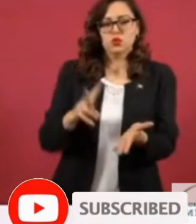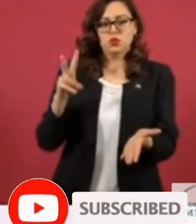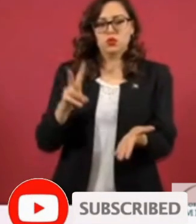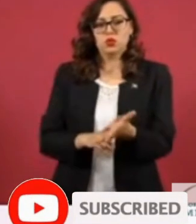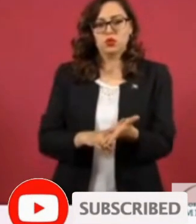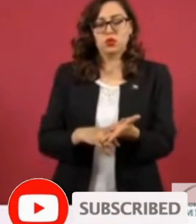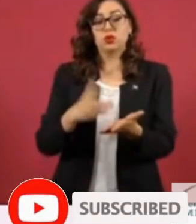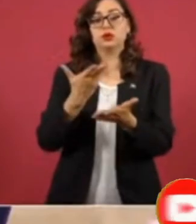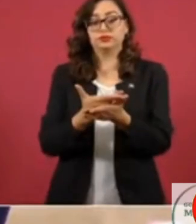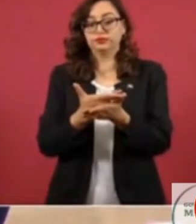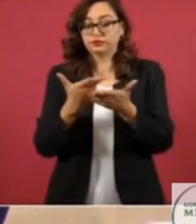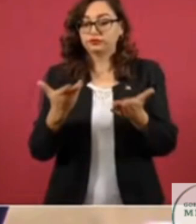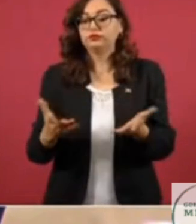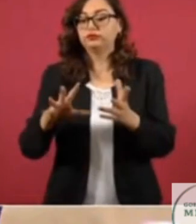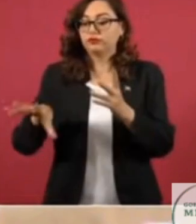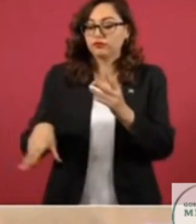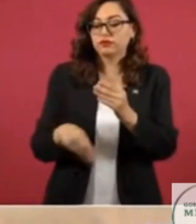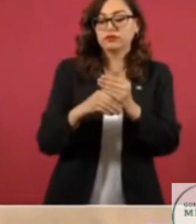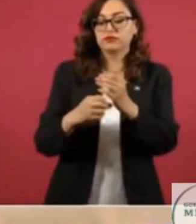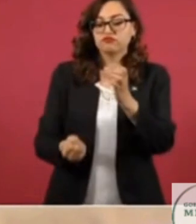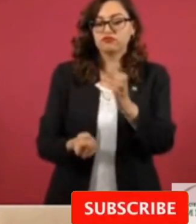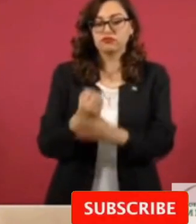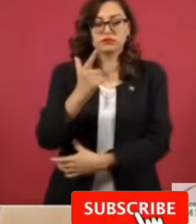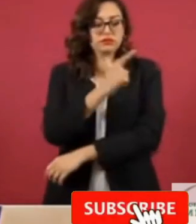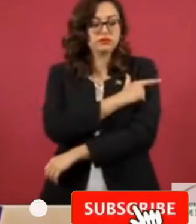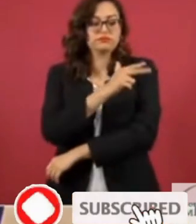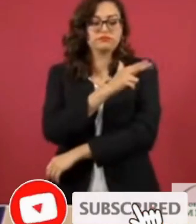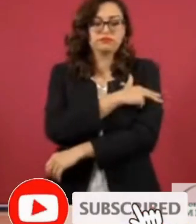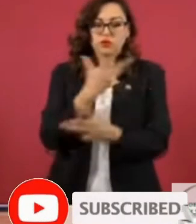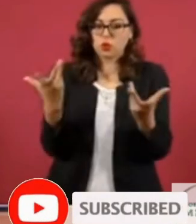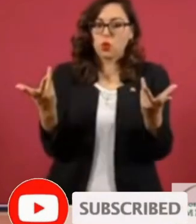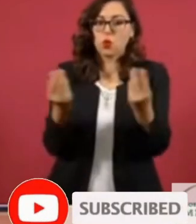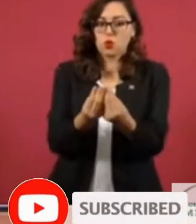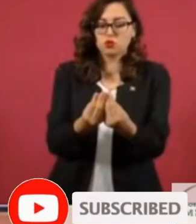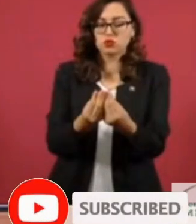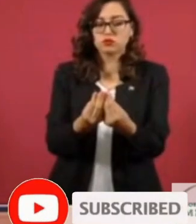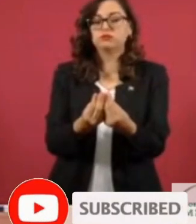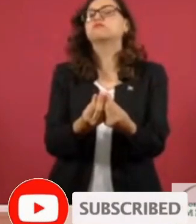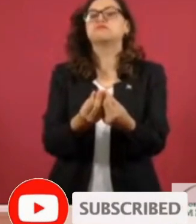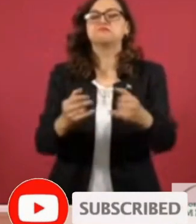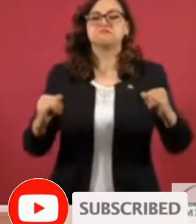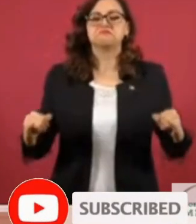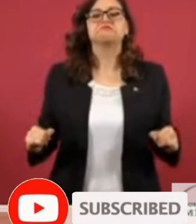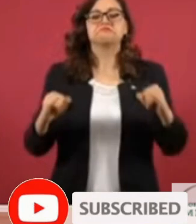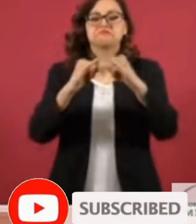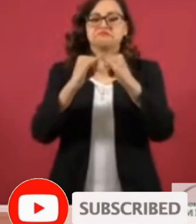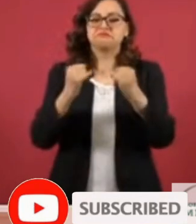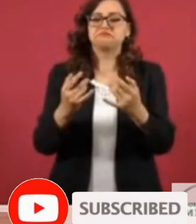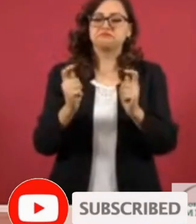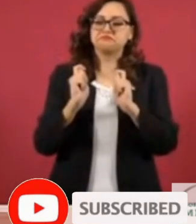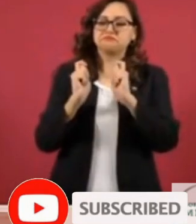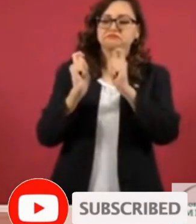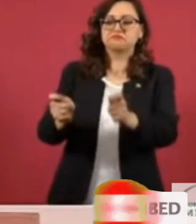nueva rama, la Guardia Nacional, institución responsable de